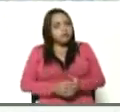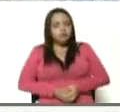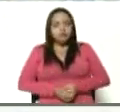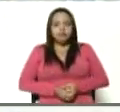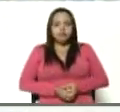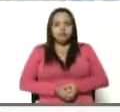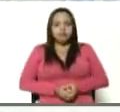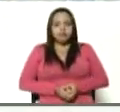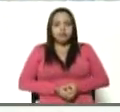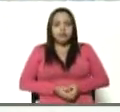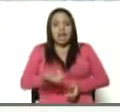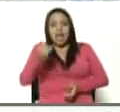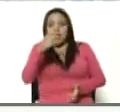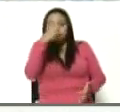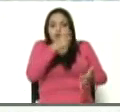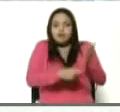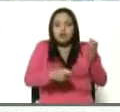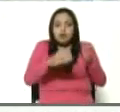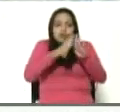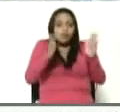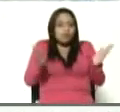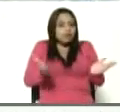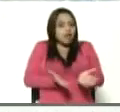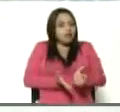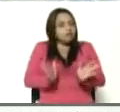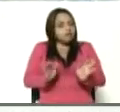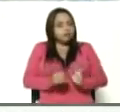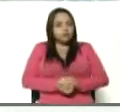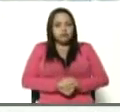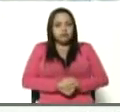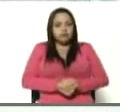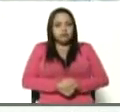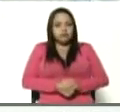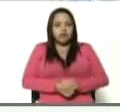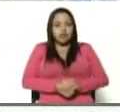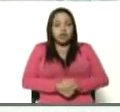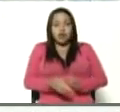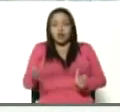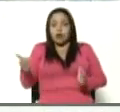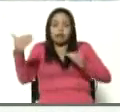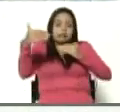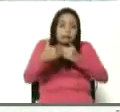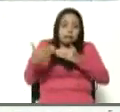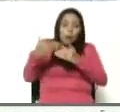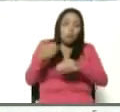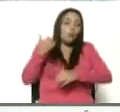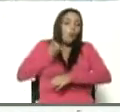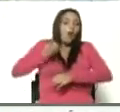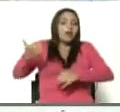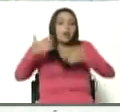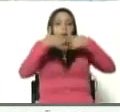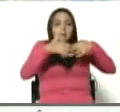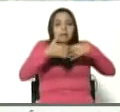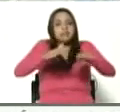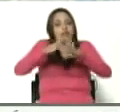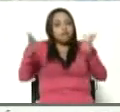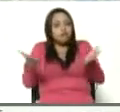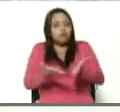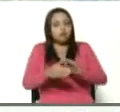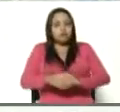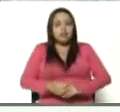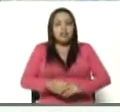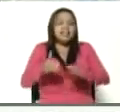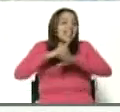Y hay una prohibición mundial con amenaza a cualquier empresa del mundo. Del